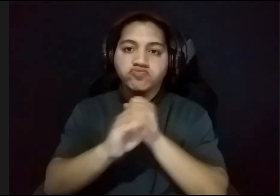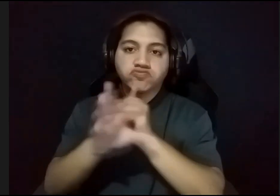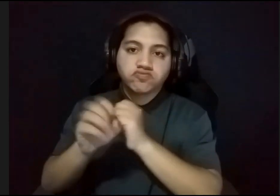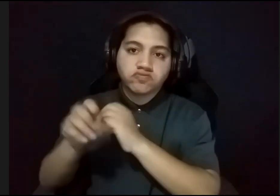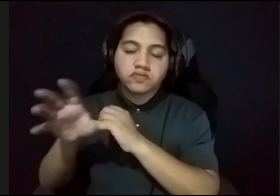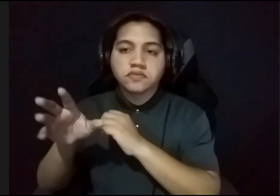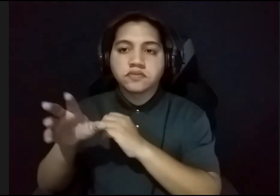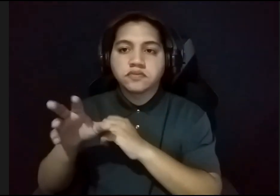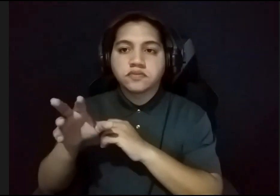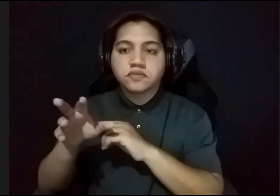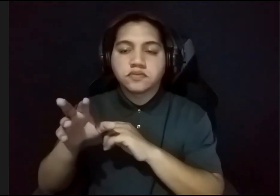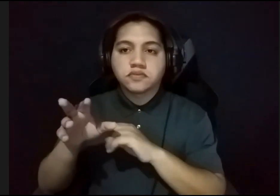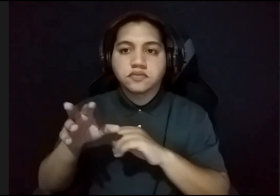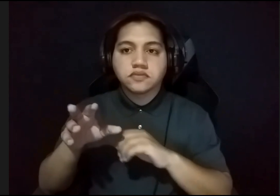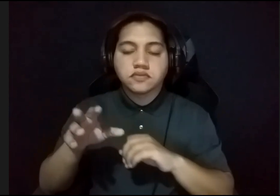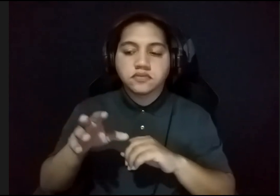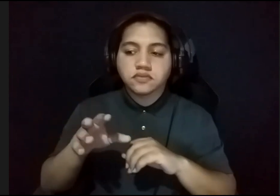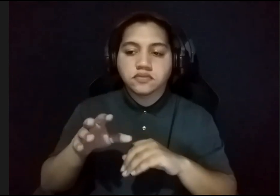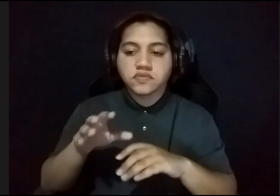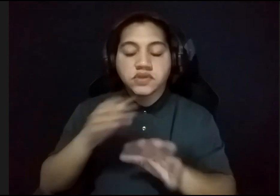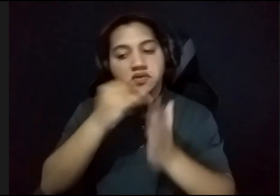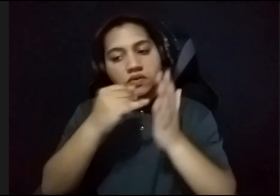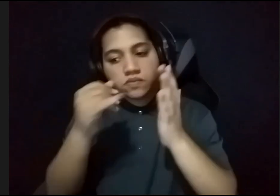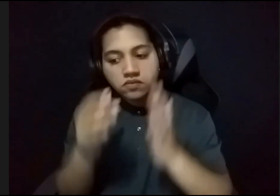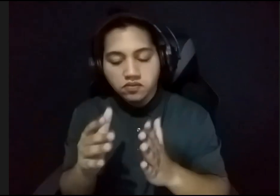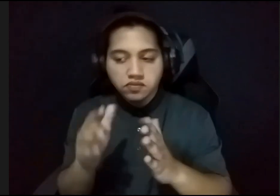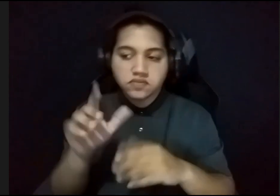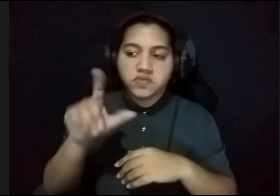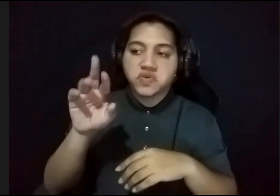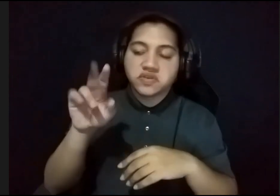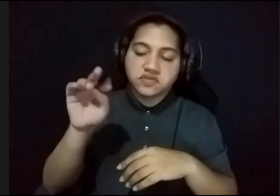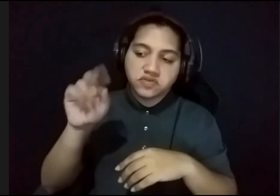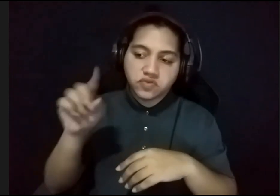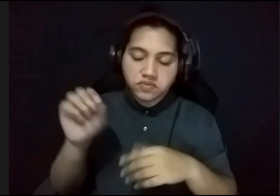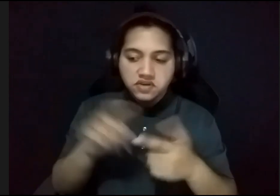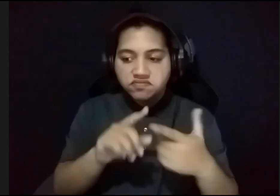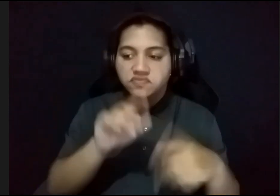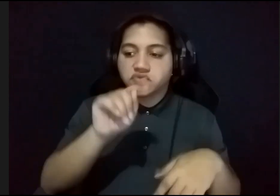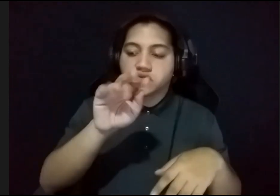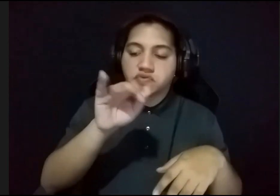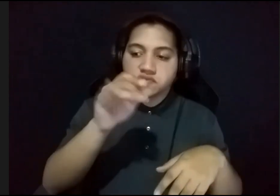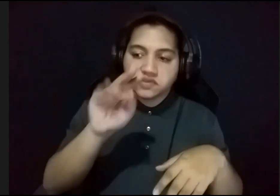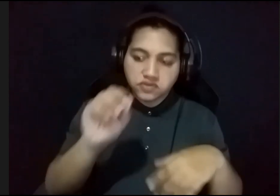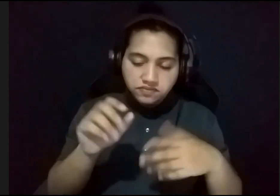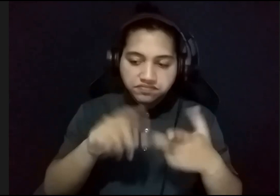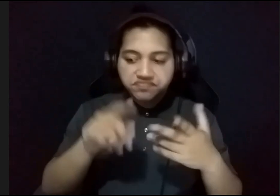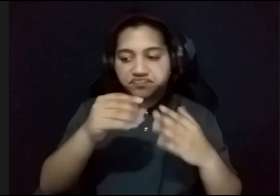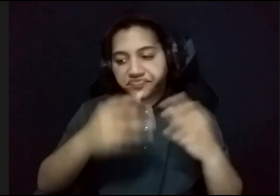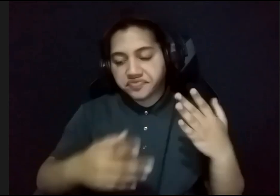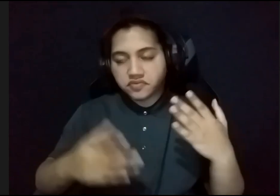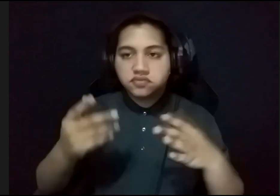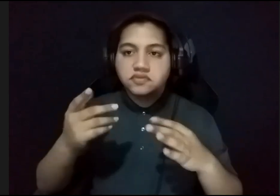tanto él como otros artistas, como Lorenzo Omar, el propósito era divulgar